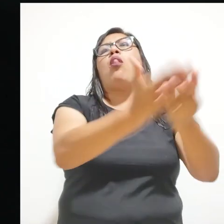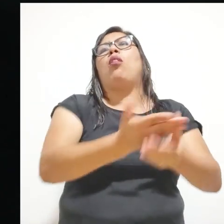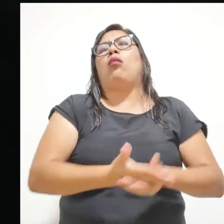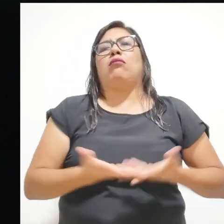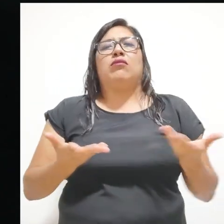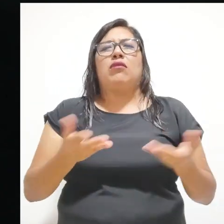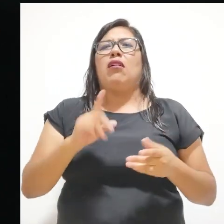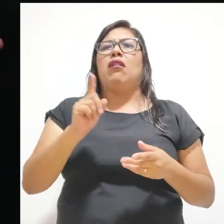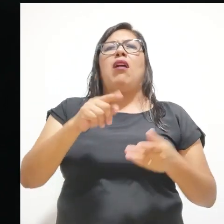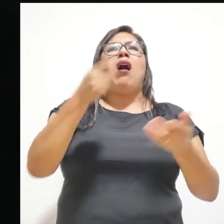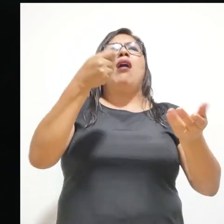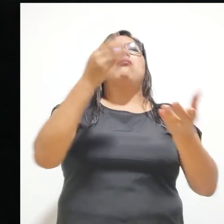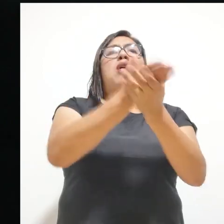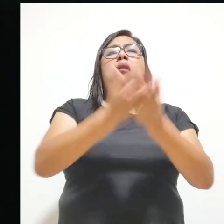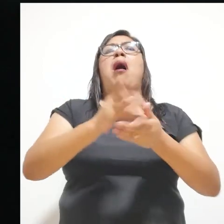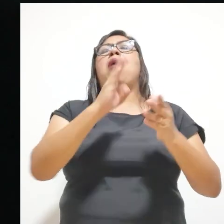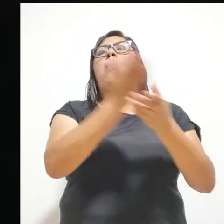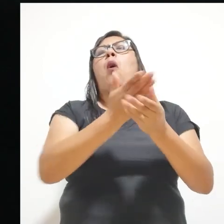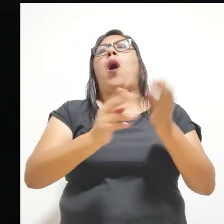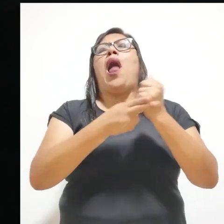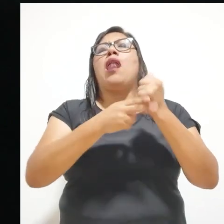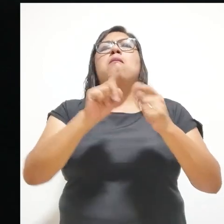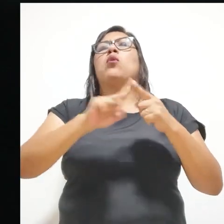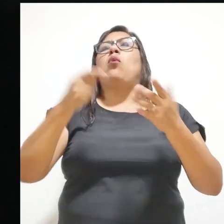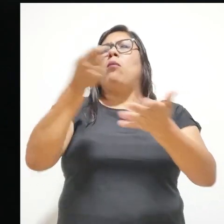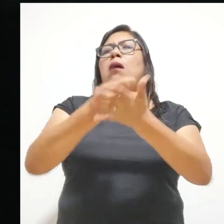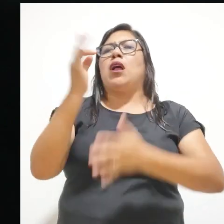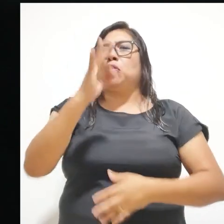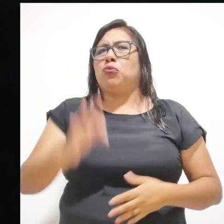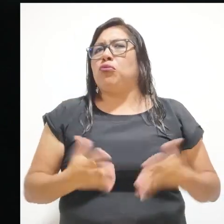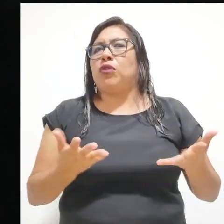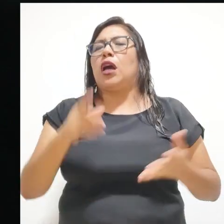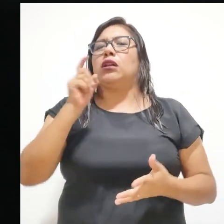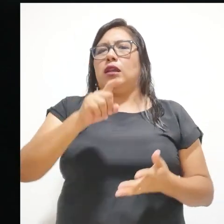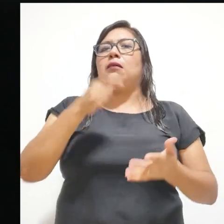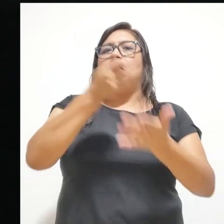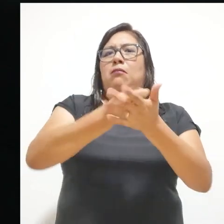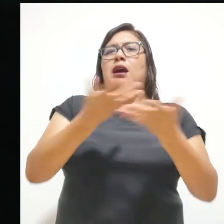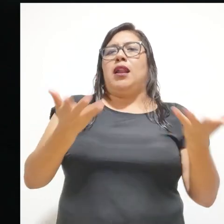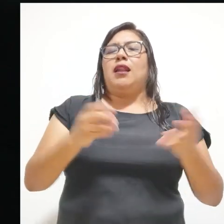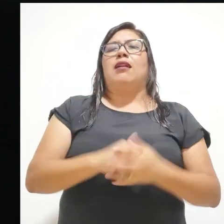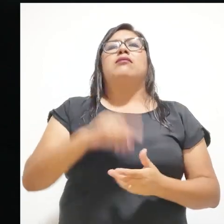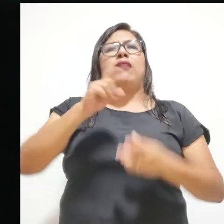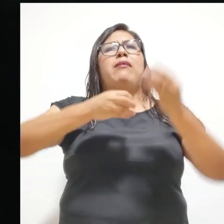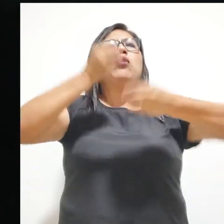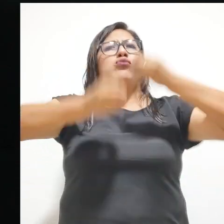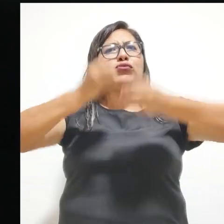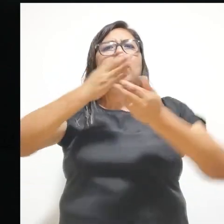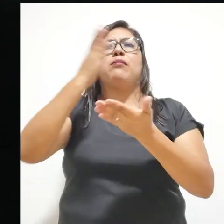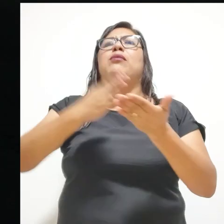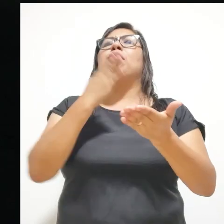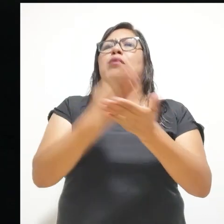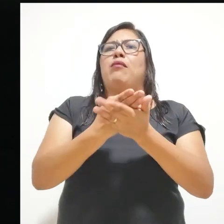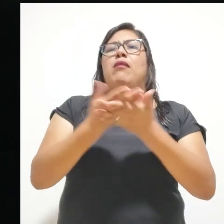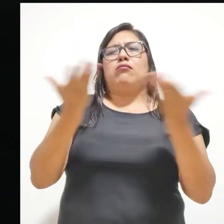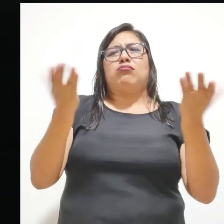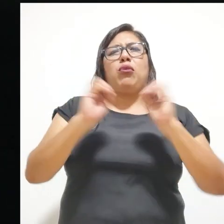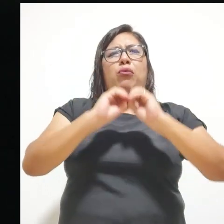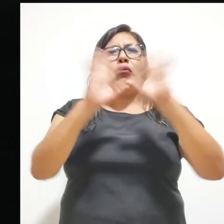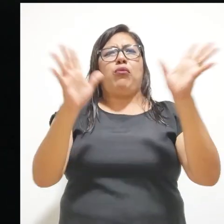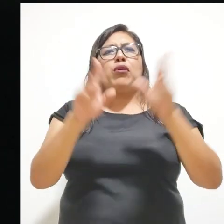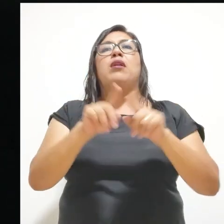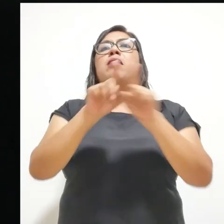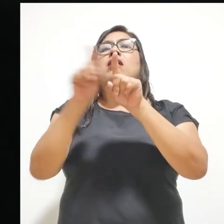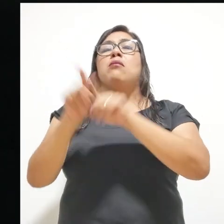como tú sabes. Muchos que les ponen a multi no pagan, pero vamos a tratar de ejercer que esos pagos sí sean reales. No solamente en solucionar el problema, pero también